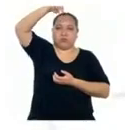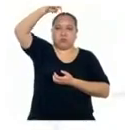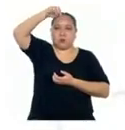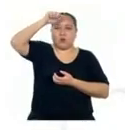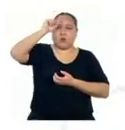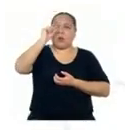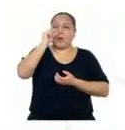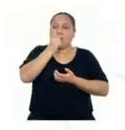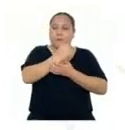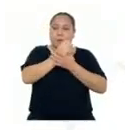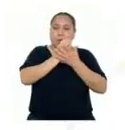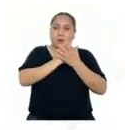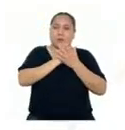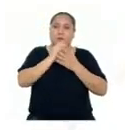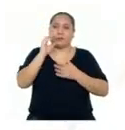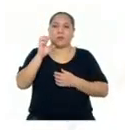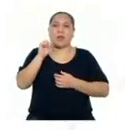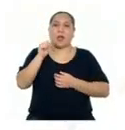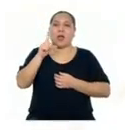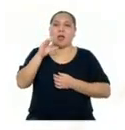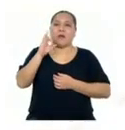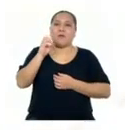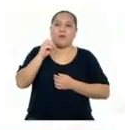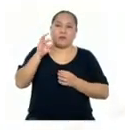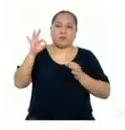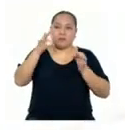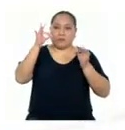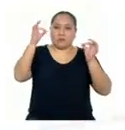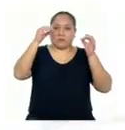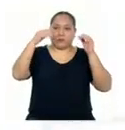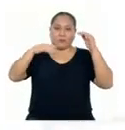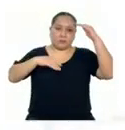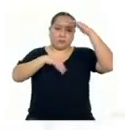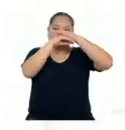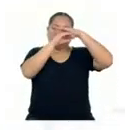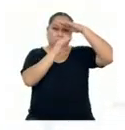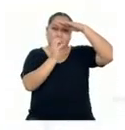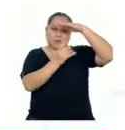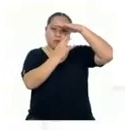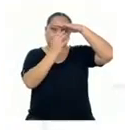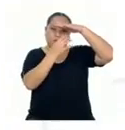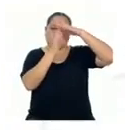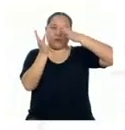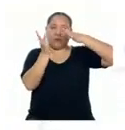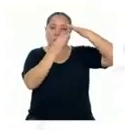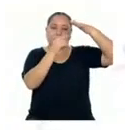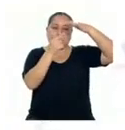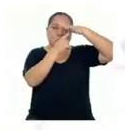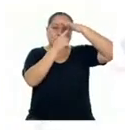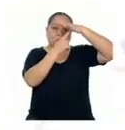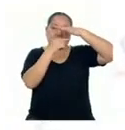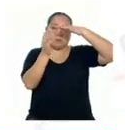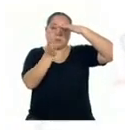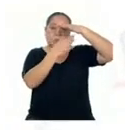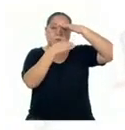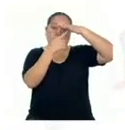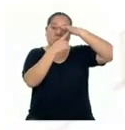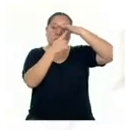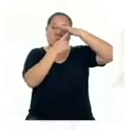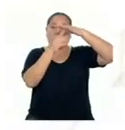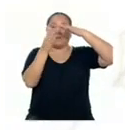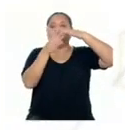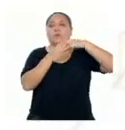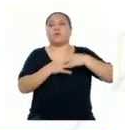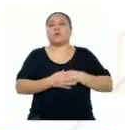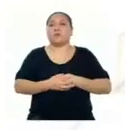Cuando las partículas Alfa Emitidas por el isótopo Chocan con las moléculas De oxígeno Y de nitrógeno Del aire Se cargan